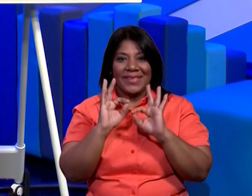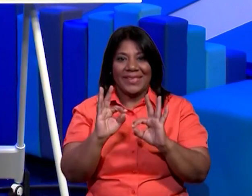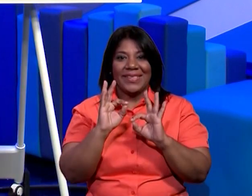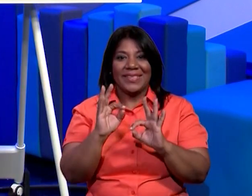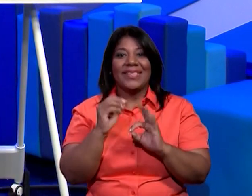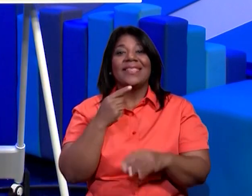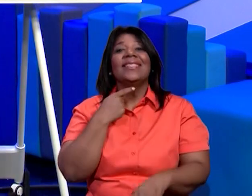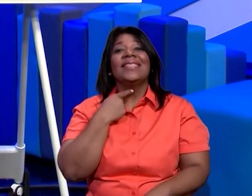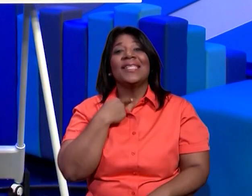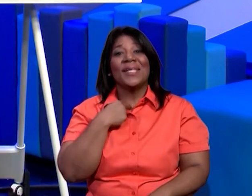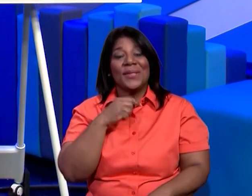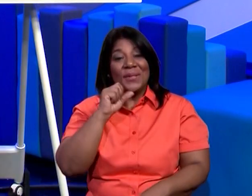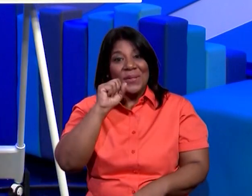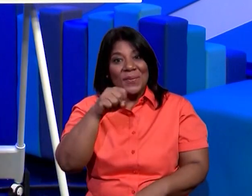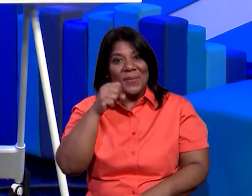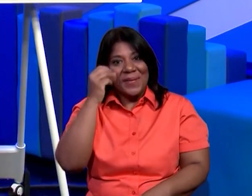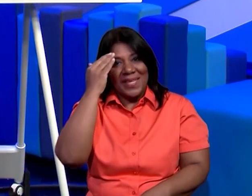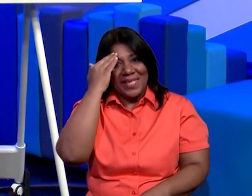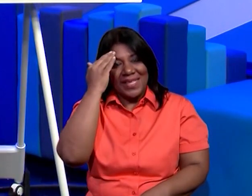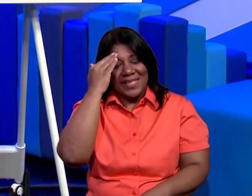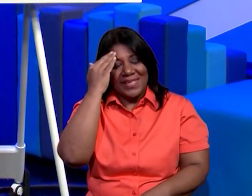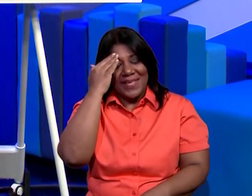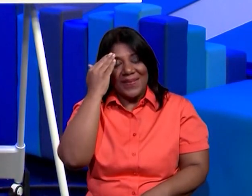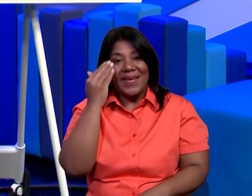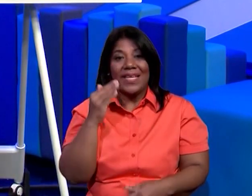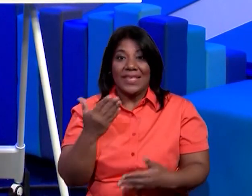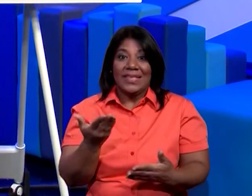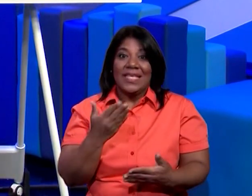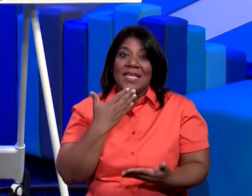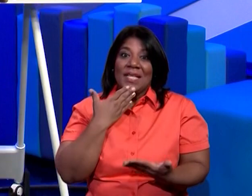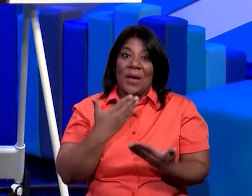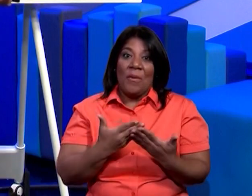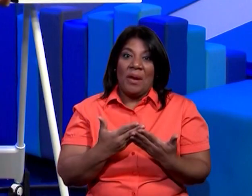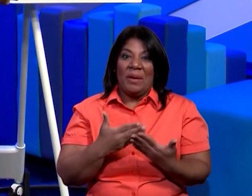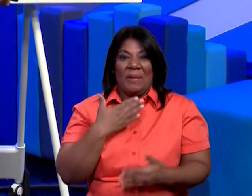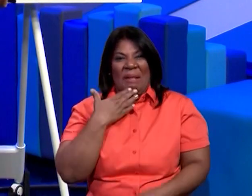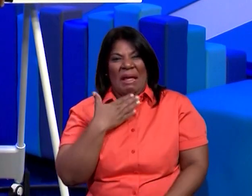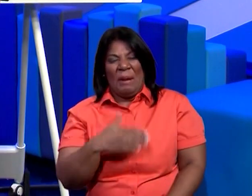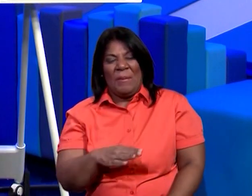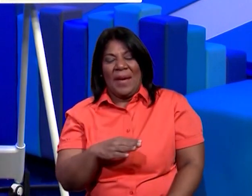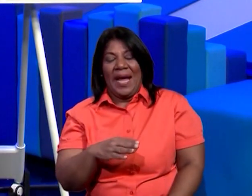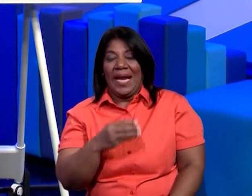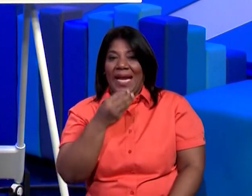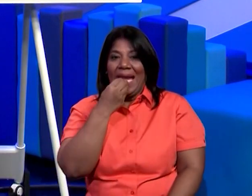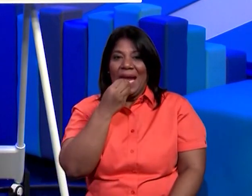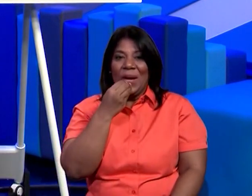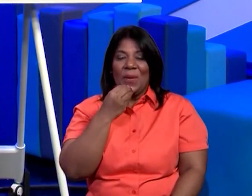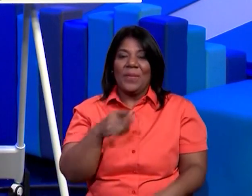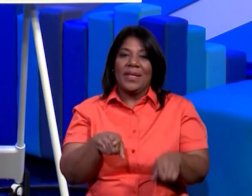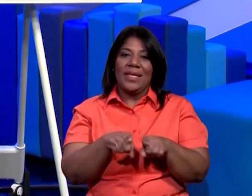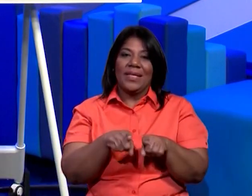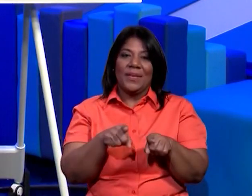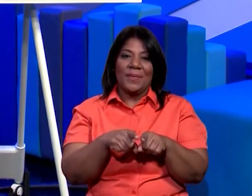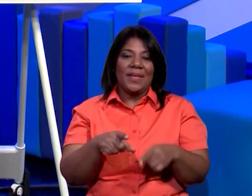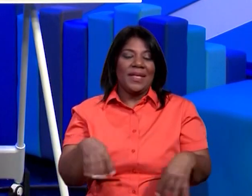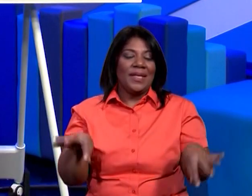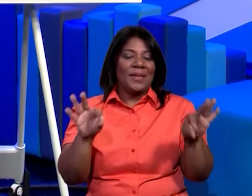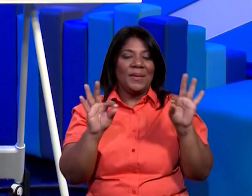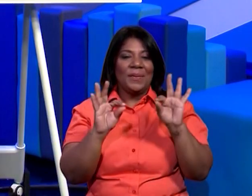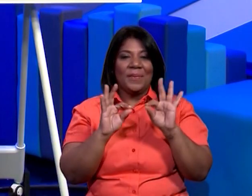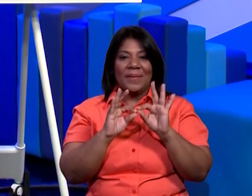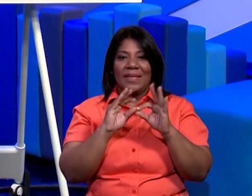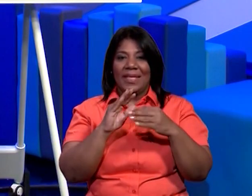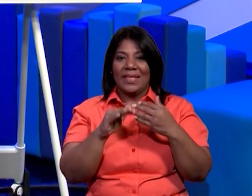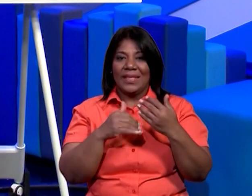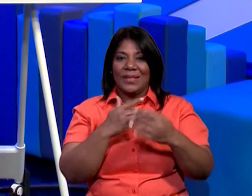del gusto nos permite percibir esa sensación y los órganos de los sentidos que son la clave para percibir todas esas